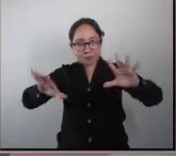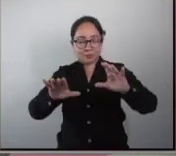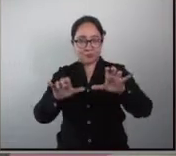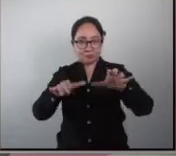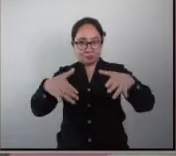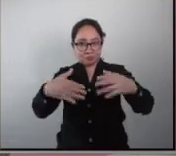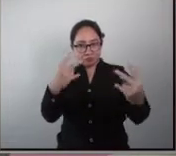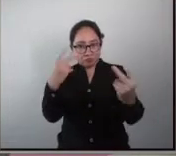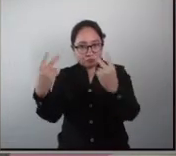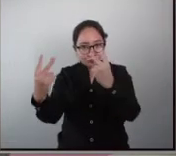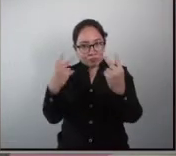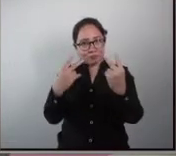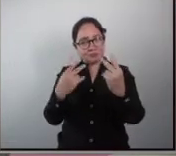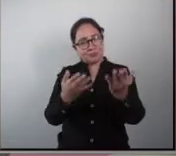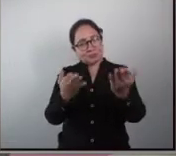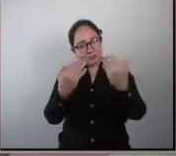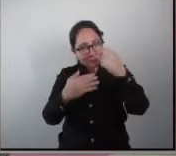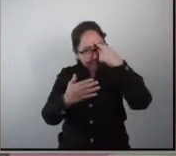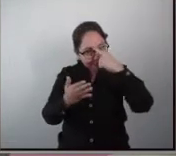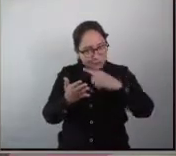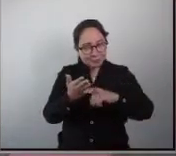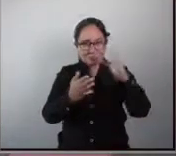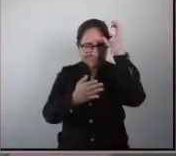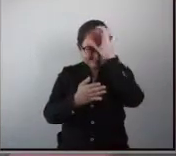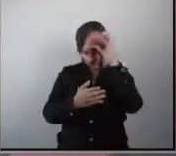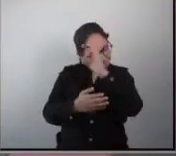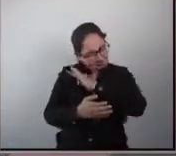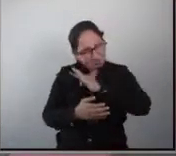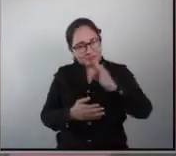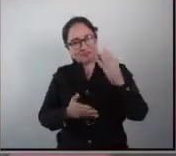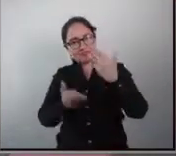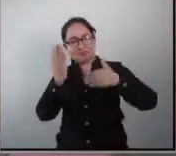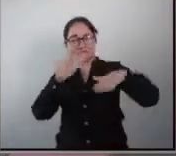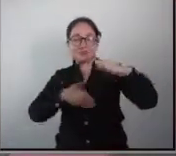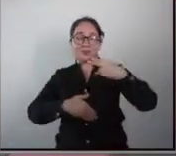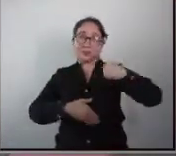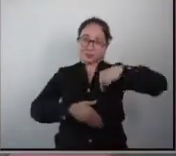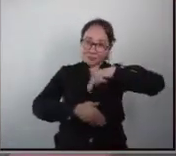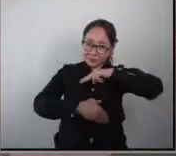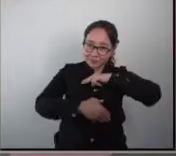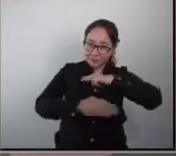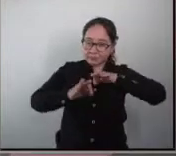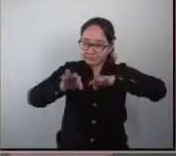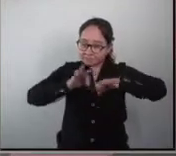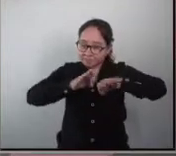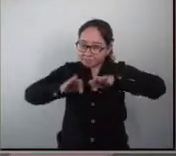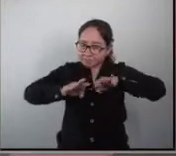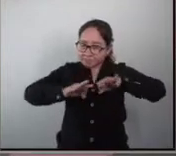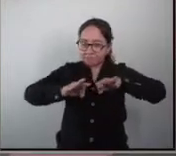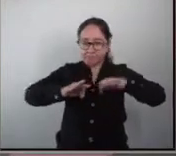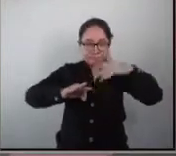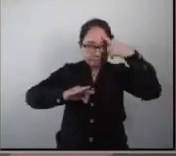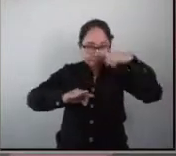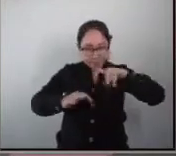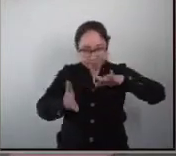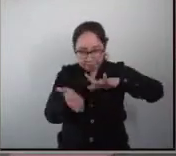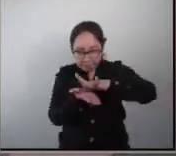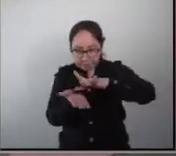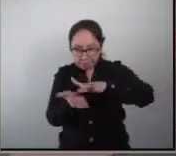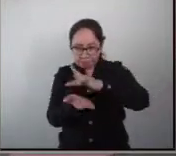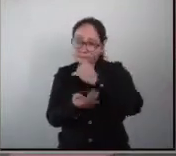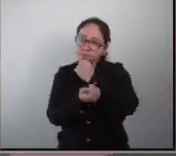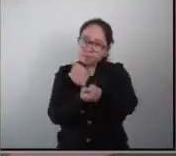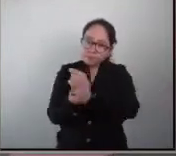seguir creyendo en la investigación científica nosotros estamos trabajando aquí por el bien de los niños con autismo que